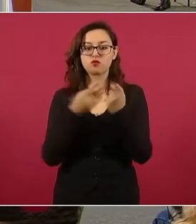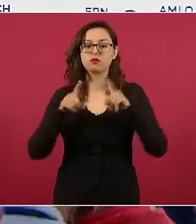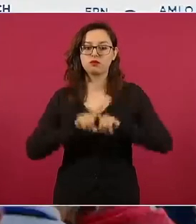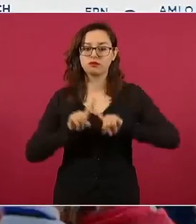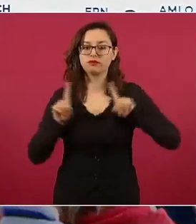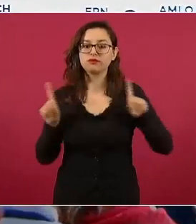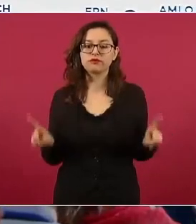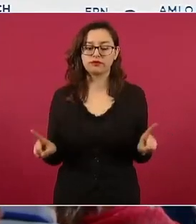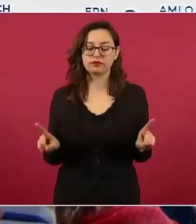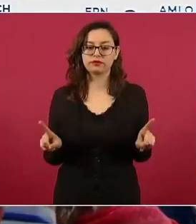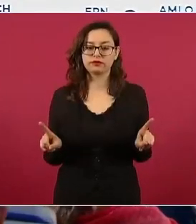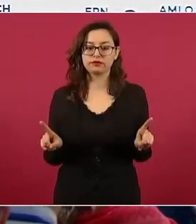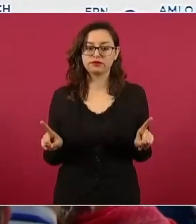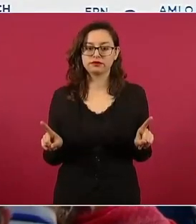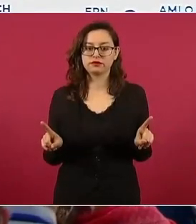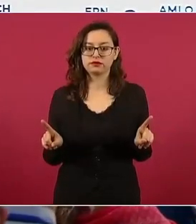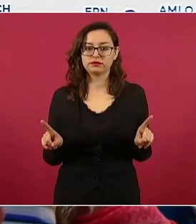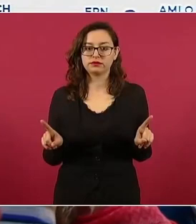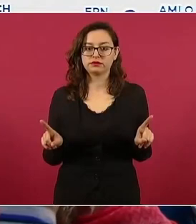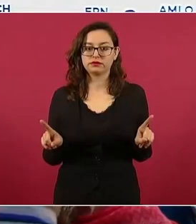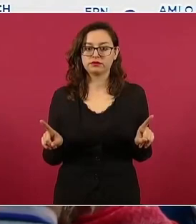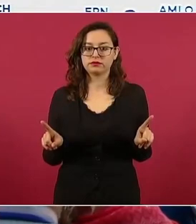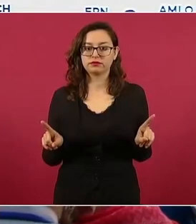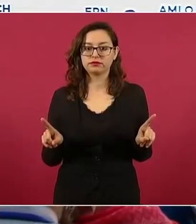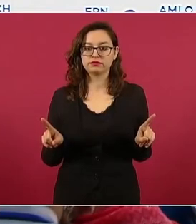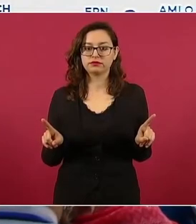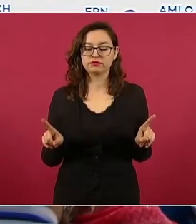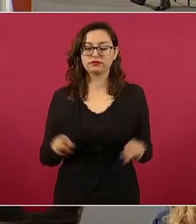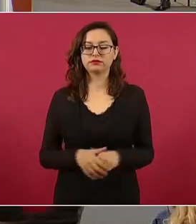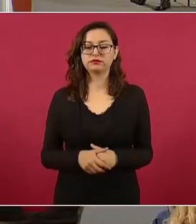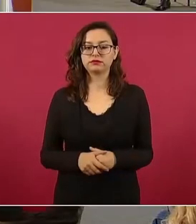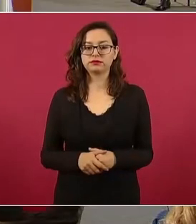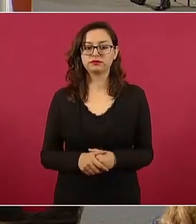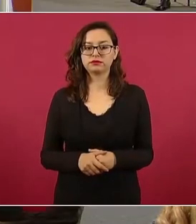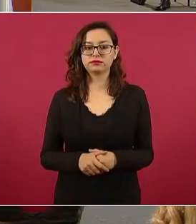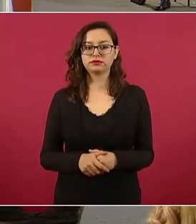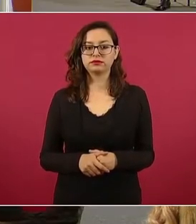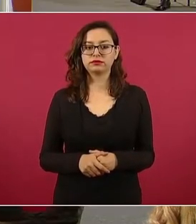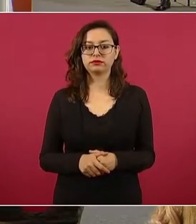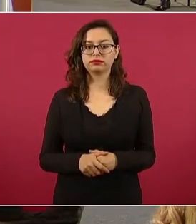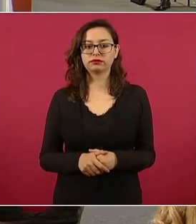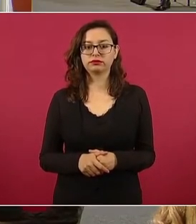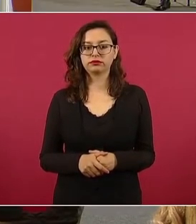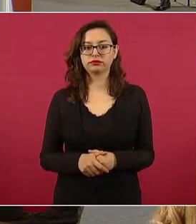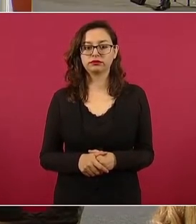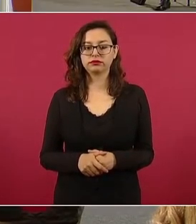Y yo espero que esto, porque aquí estamos en 22,